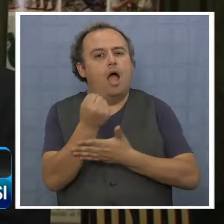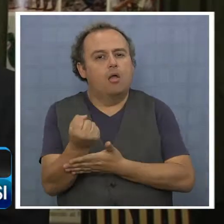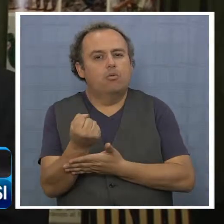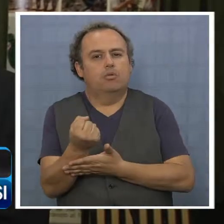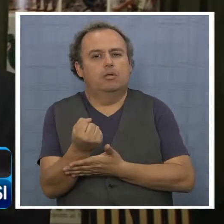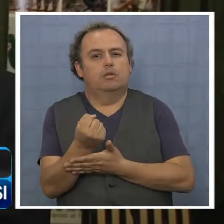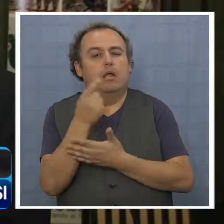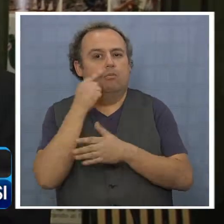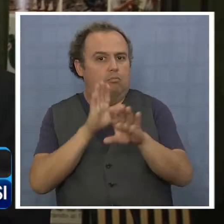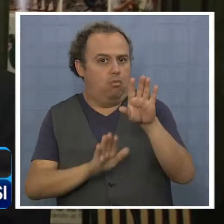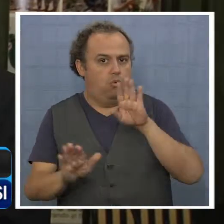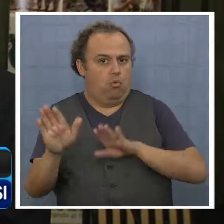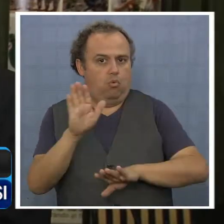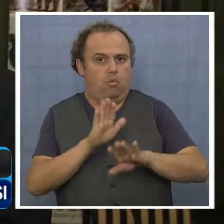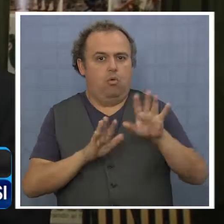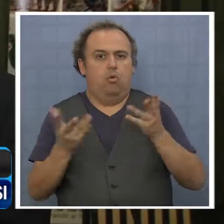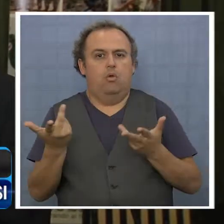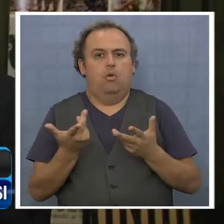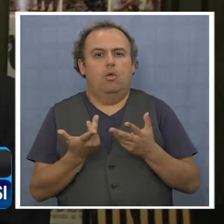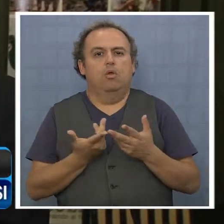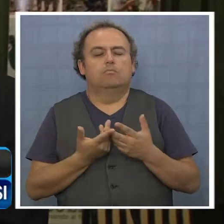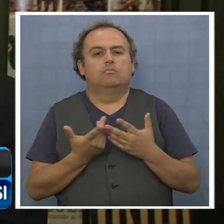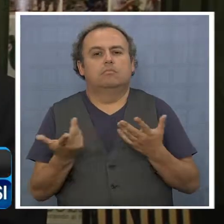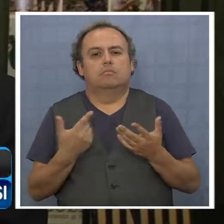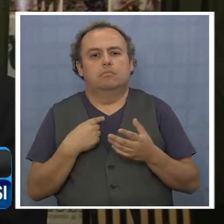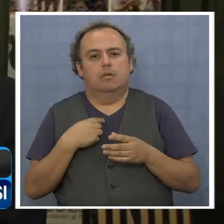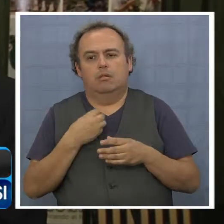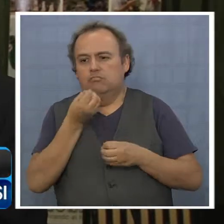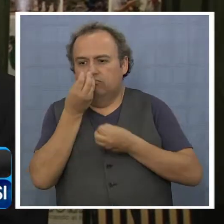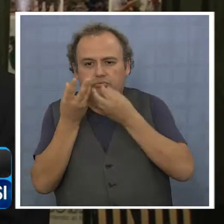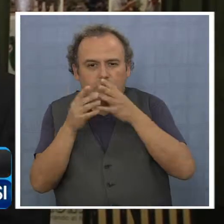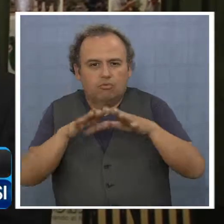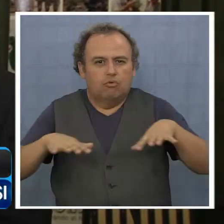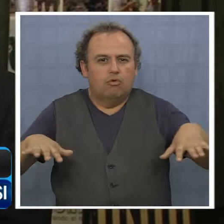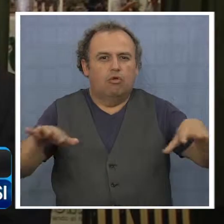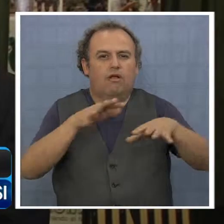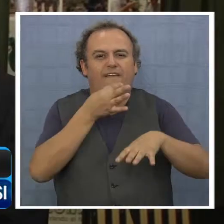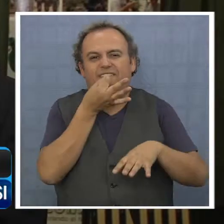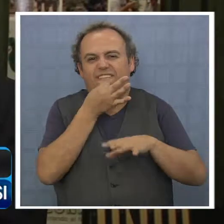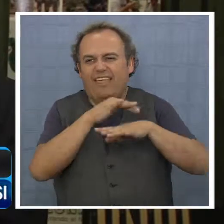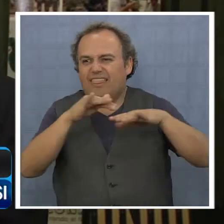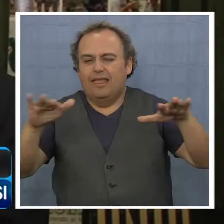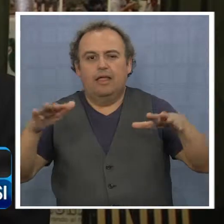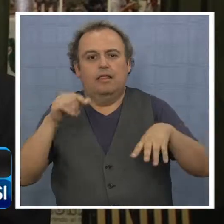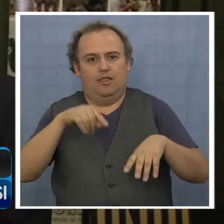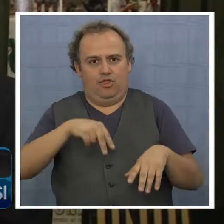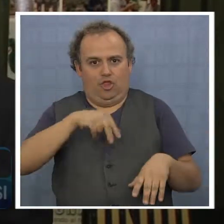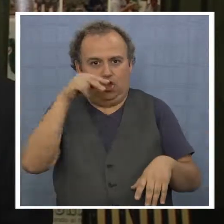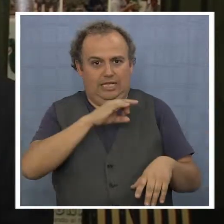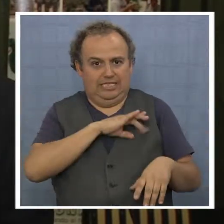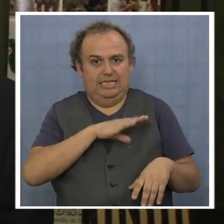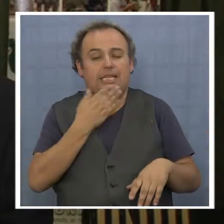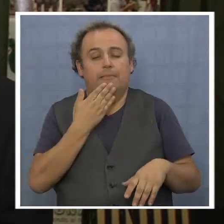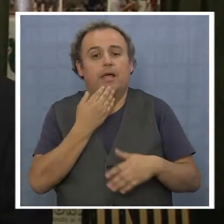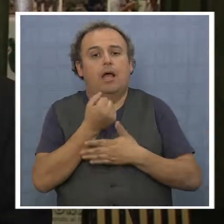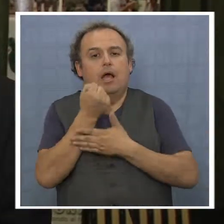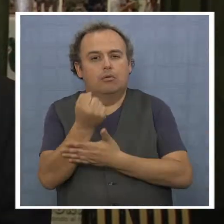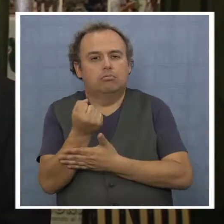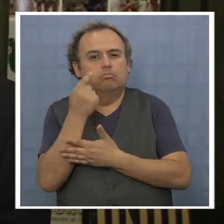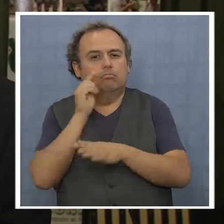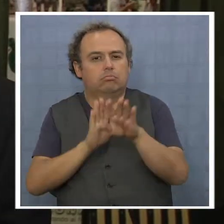a la protección de especies emblemáticas del norte de Chile, pero que también ayuden a conservar